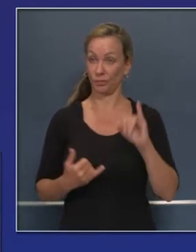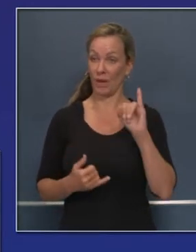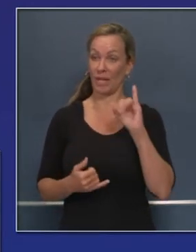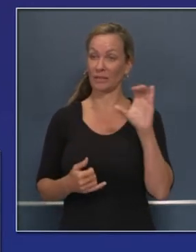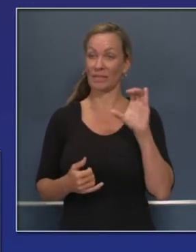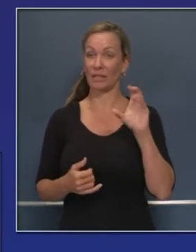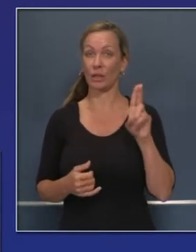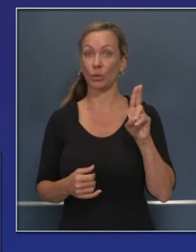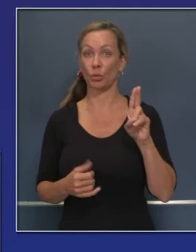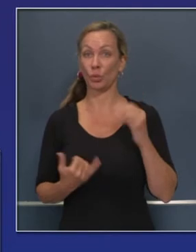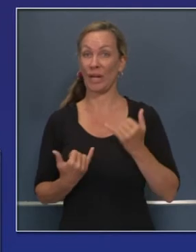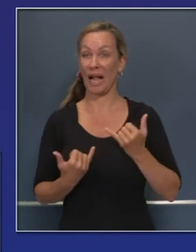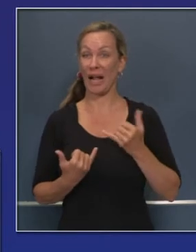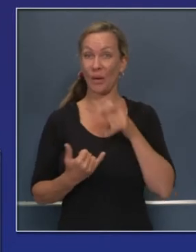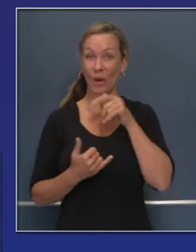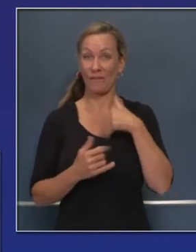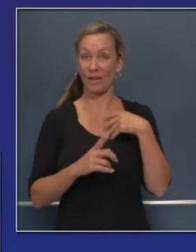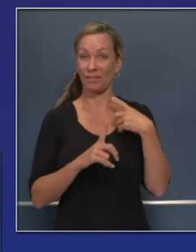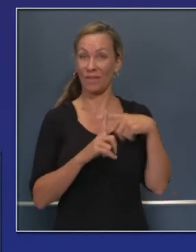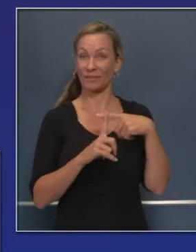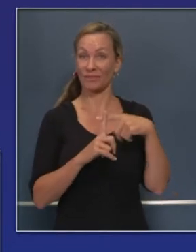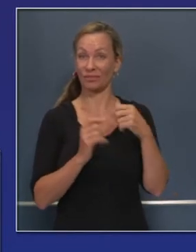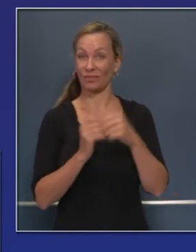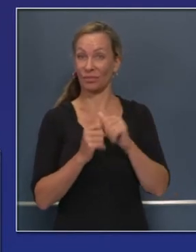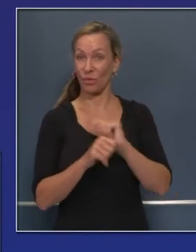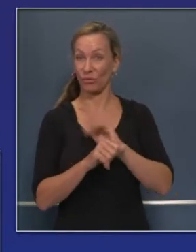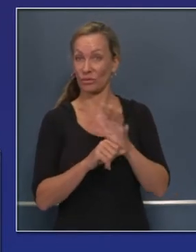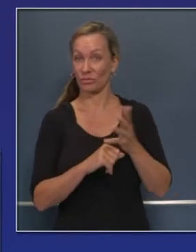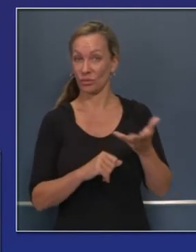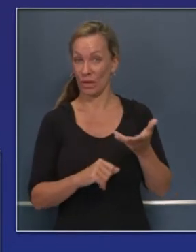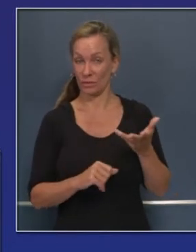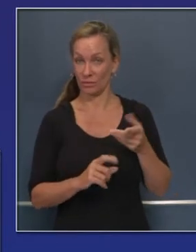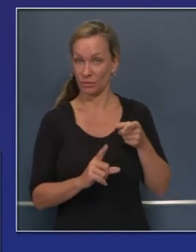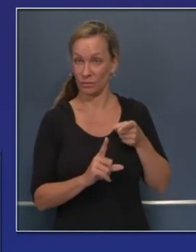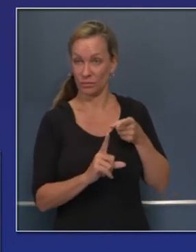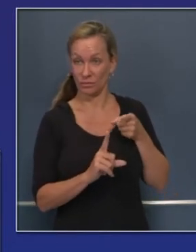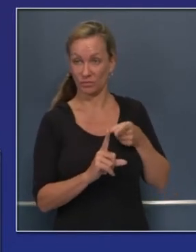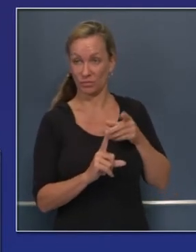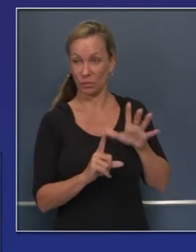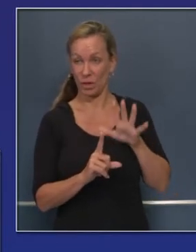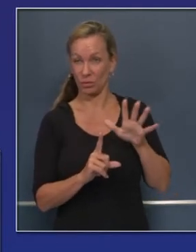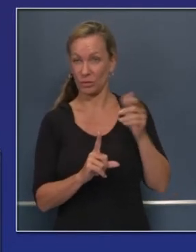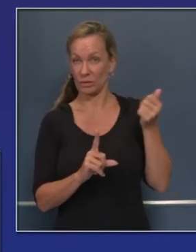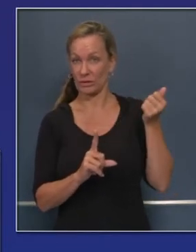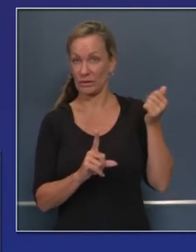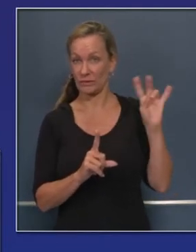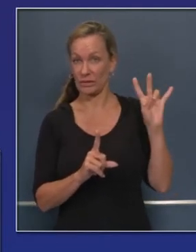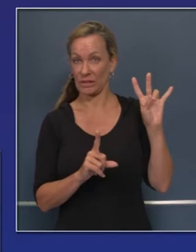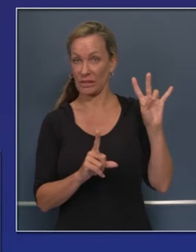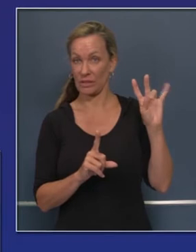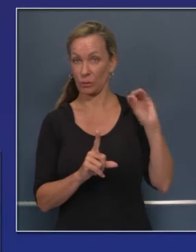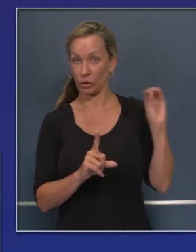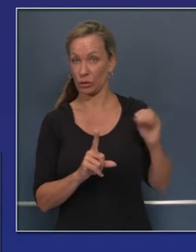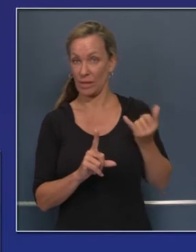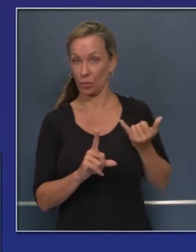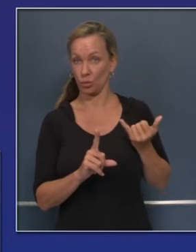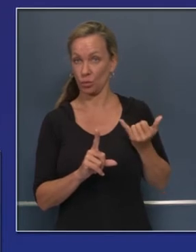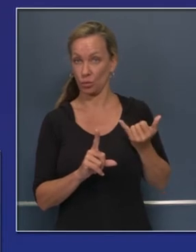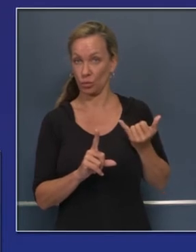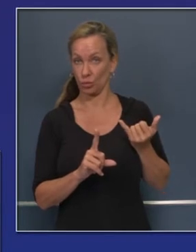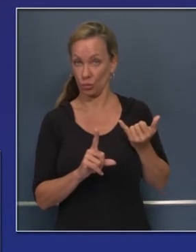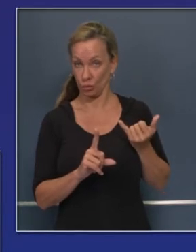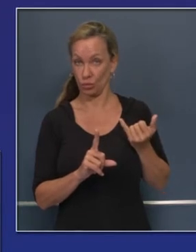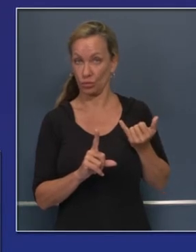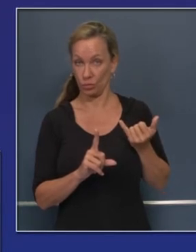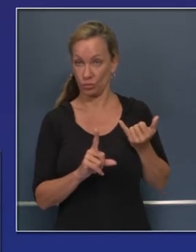sistema. Ahora, si recuerdan, era 23, 22, 20. Ahora estamos cerca del 17 por ciento de la